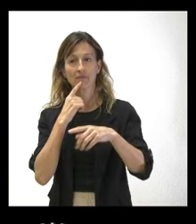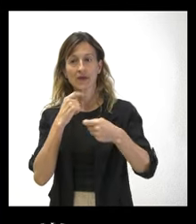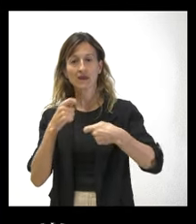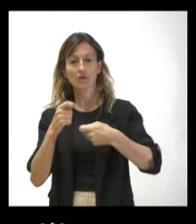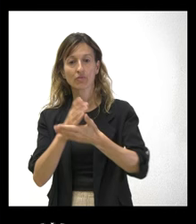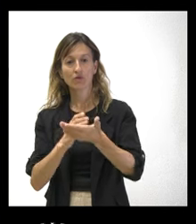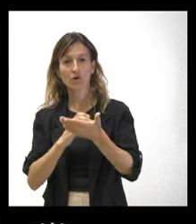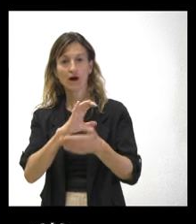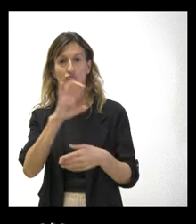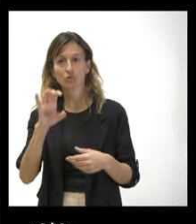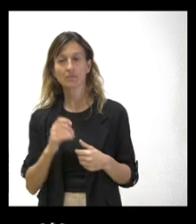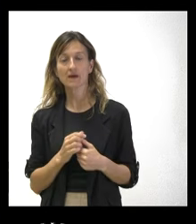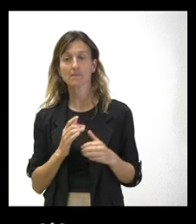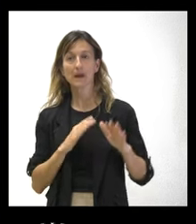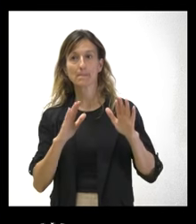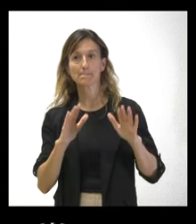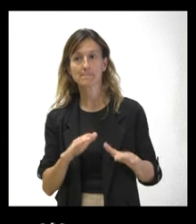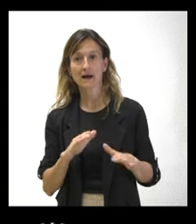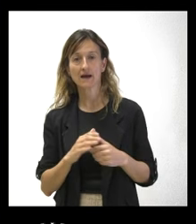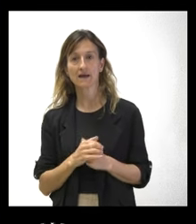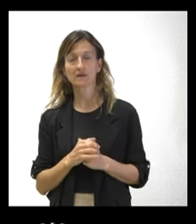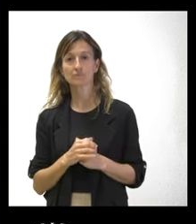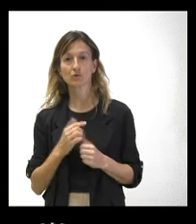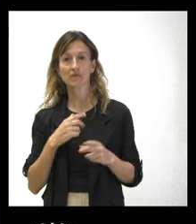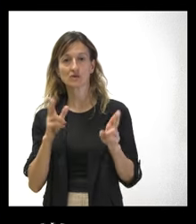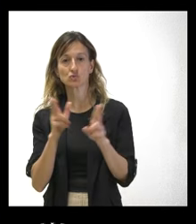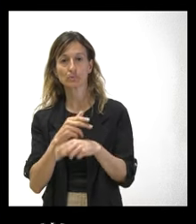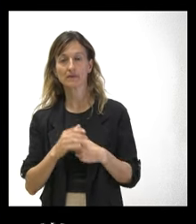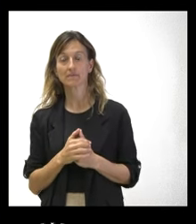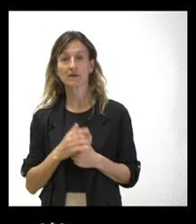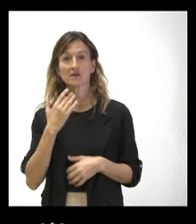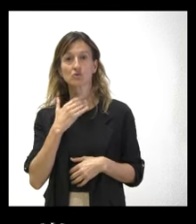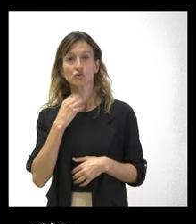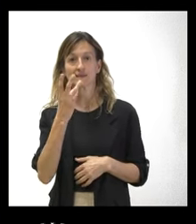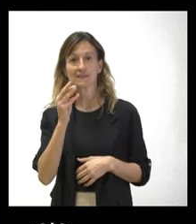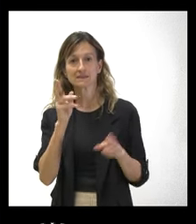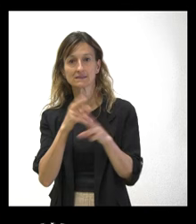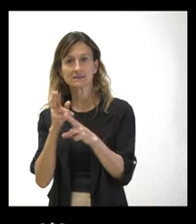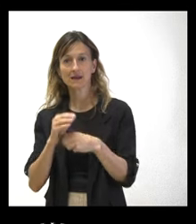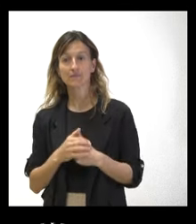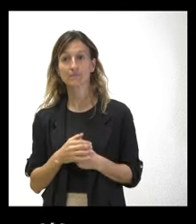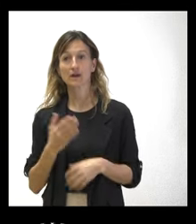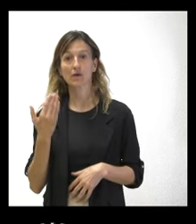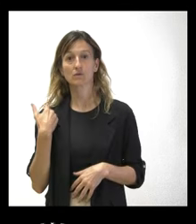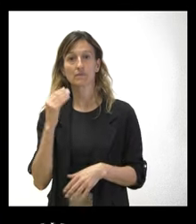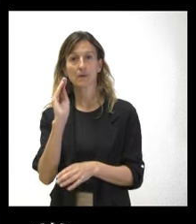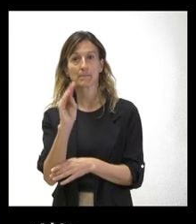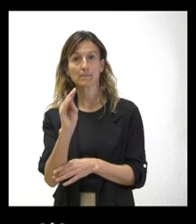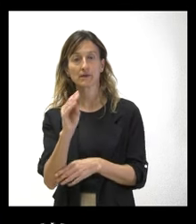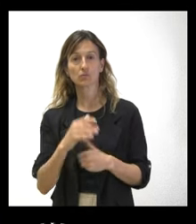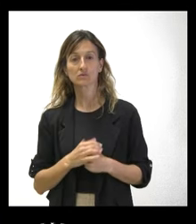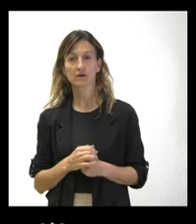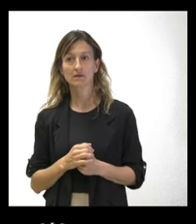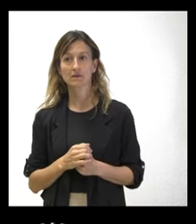autonomías para mantener las paradas que el mapa suprime, que en el caso de Soria son 30. La última vez que le pregunté por el tema, tenían